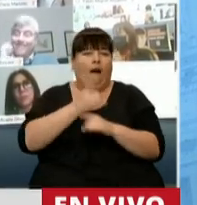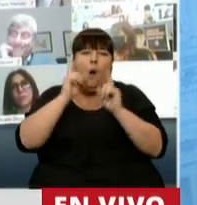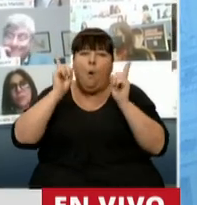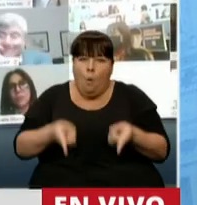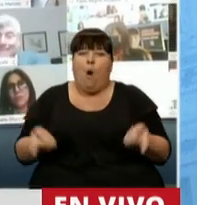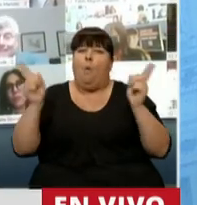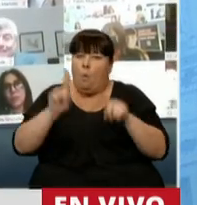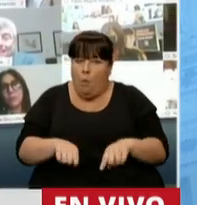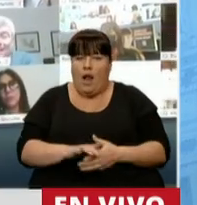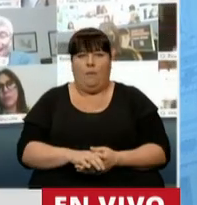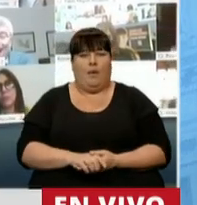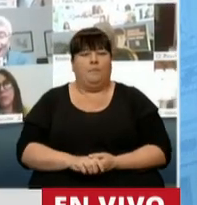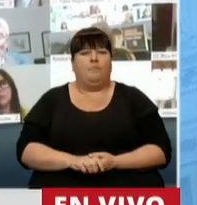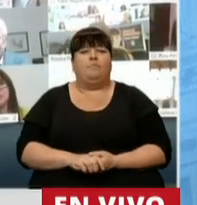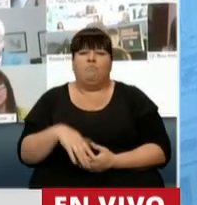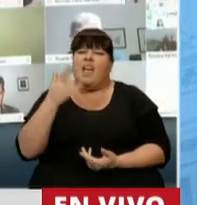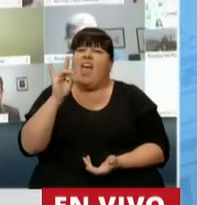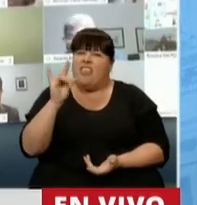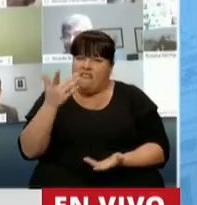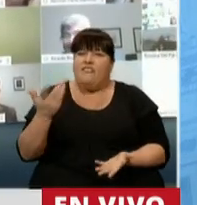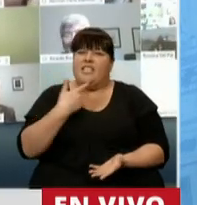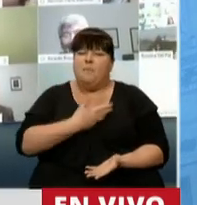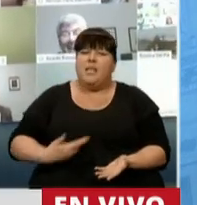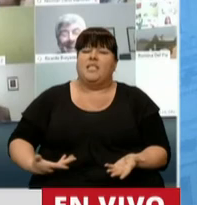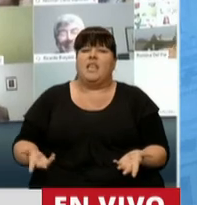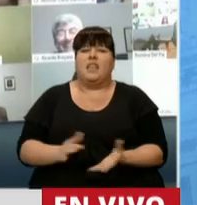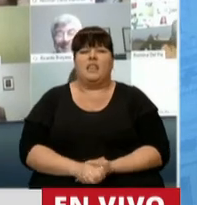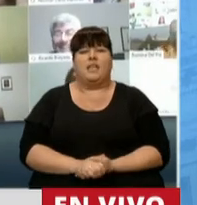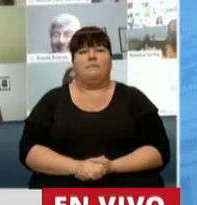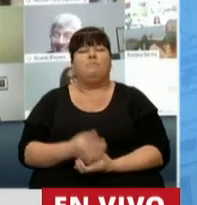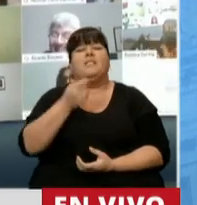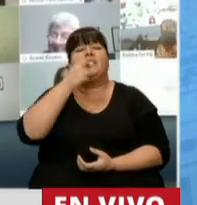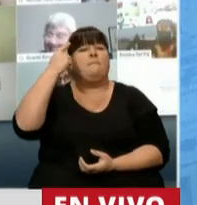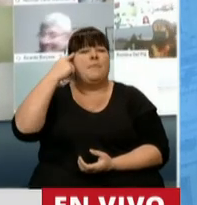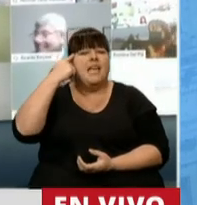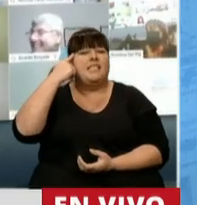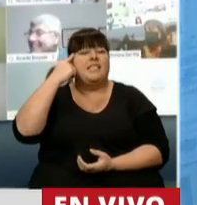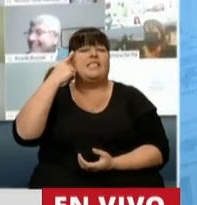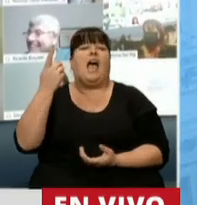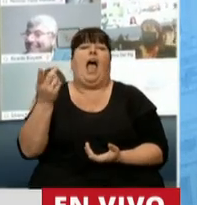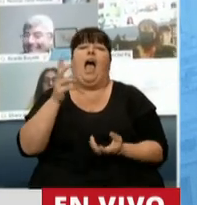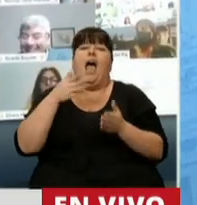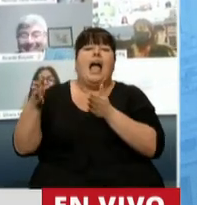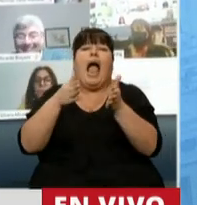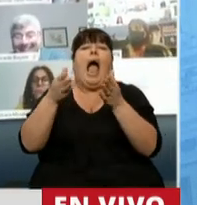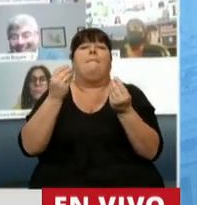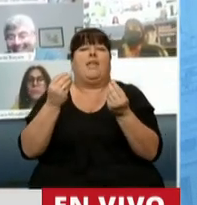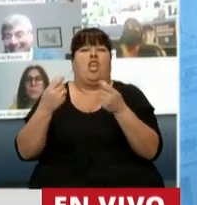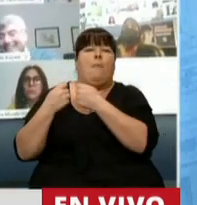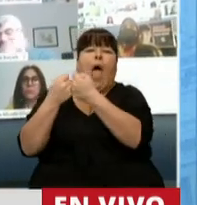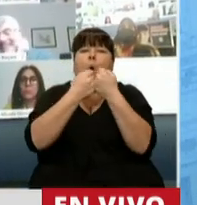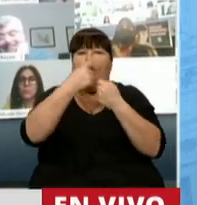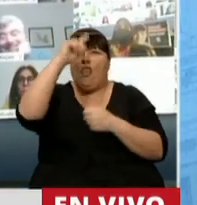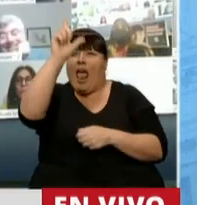más presentes que nunca. Qué difícil se hace, señor Presidente, pensar en la posibilidad de encontrar el camino para un gran acuerdo